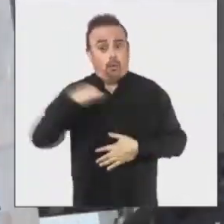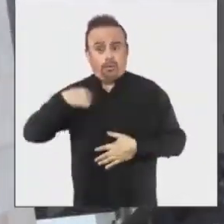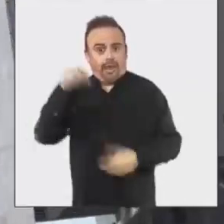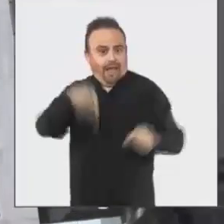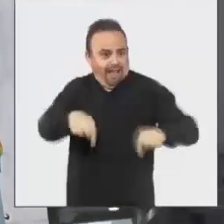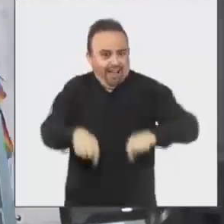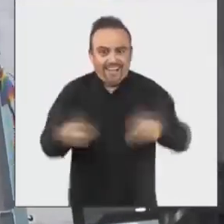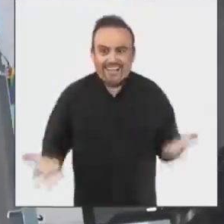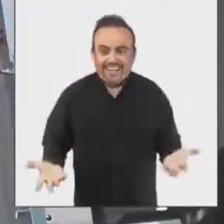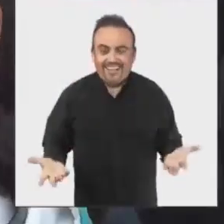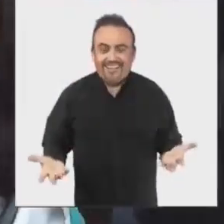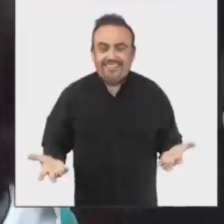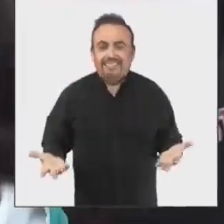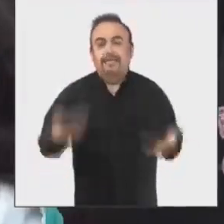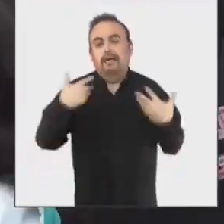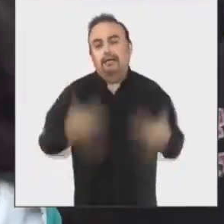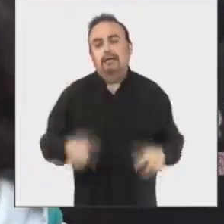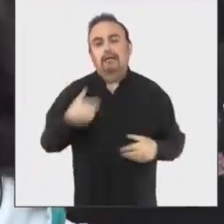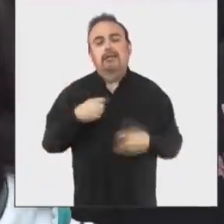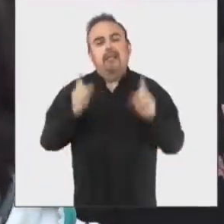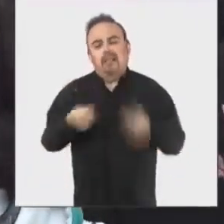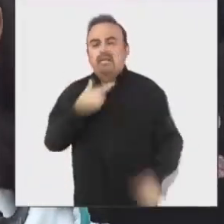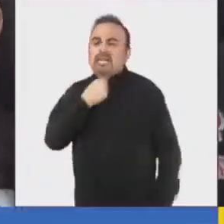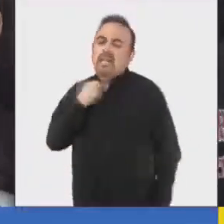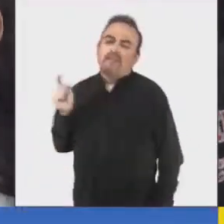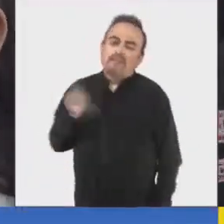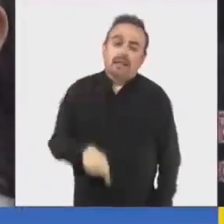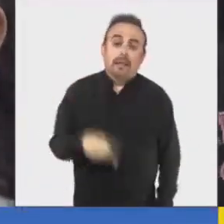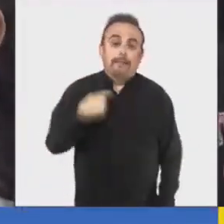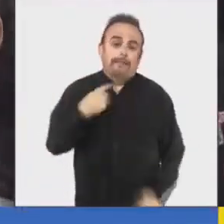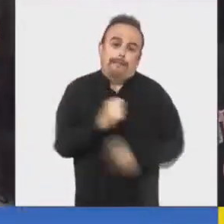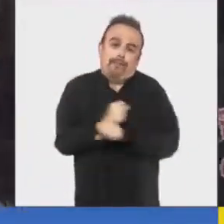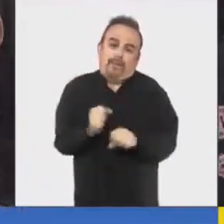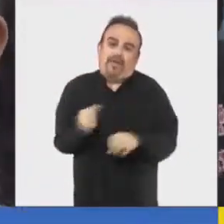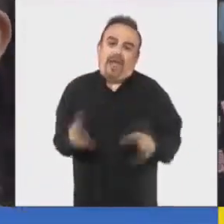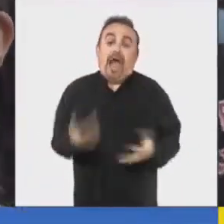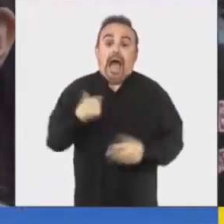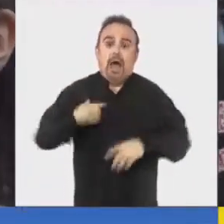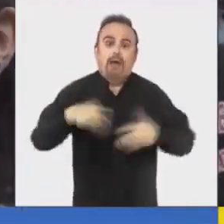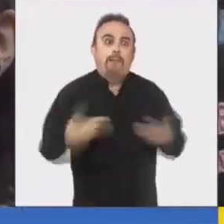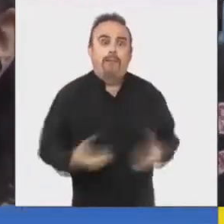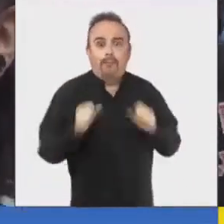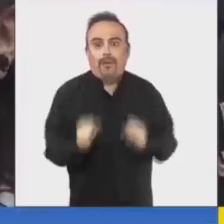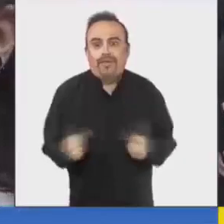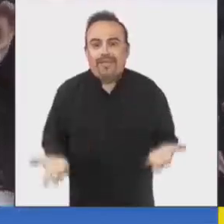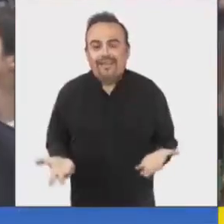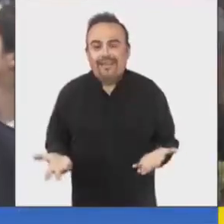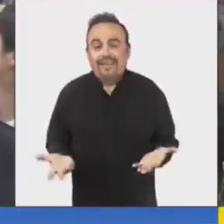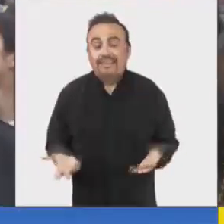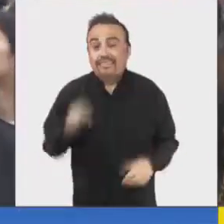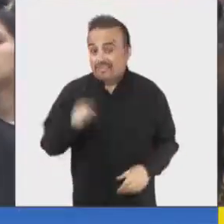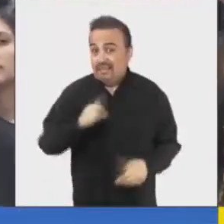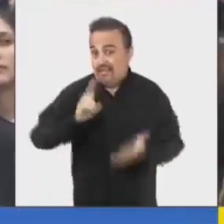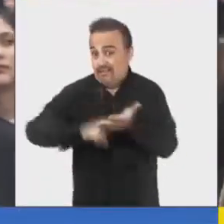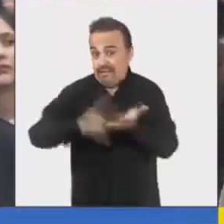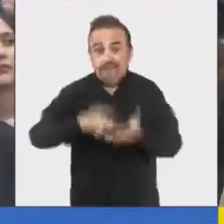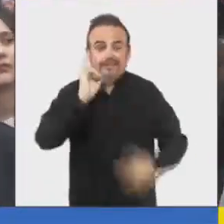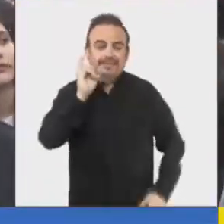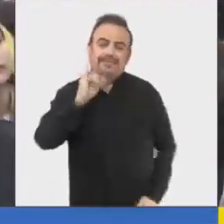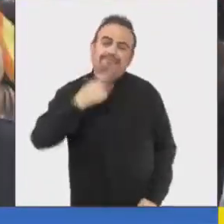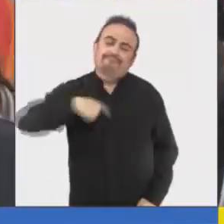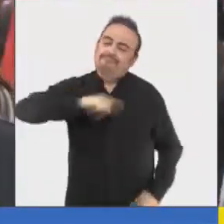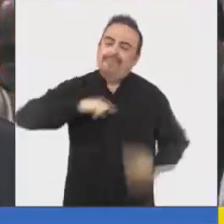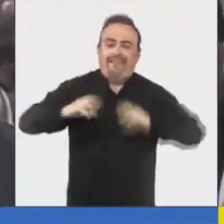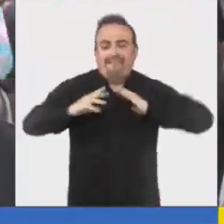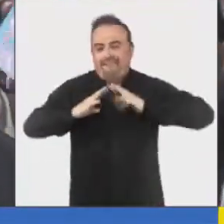estar aquí, de hecho, hace rato quería venir, pero todavía no podía, pero ahora sí puedo. Sí, la verdad es que sí, estamos muy